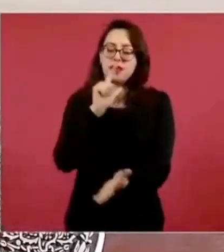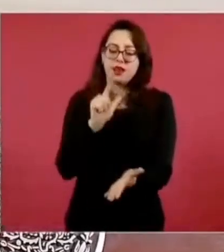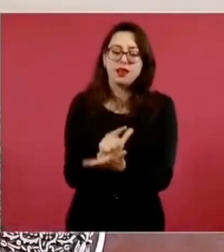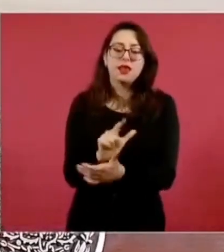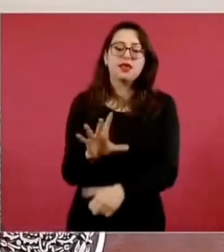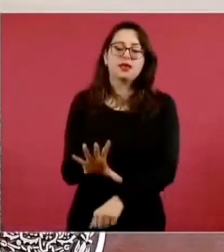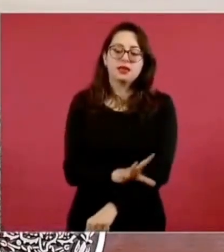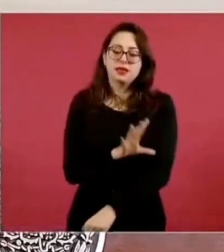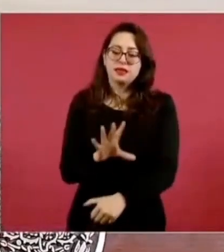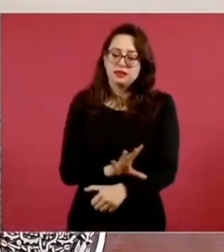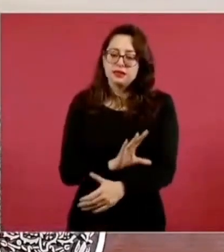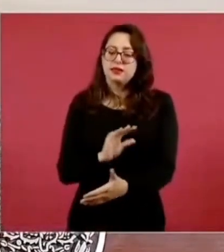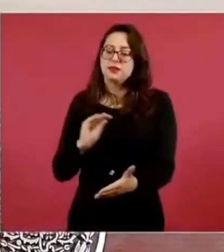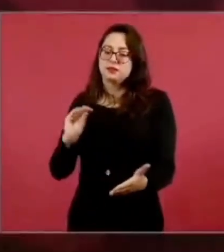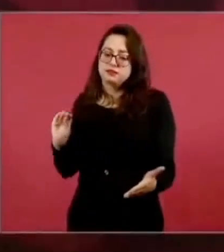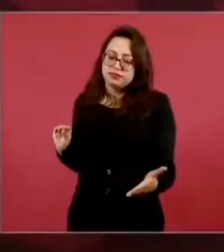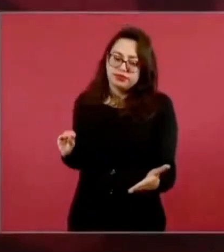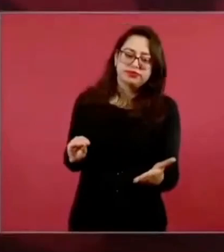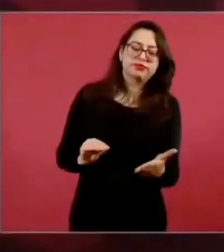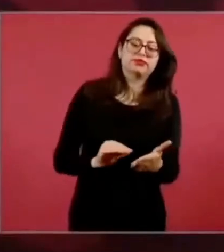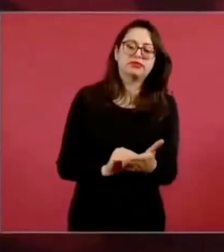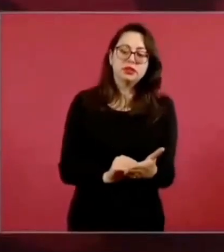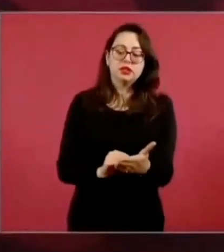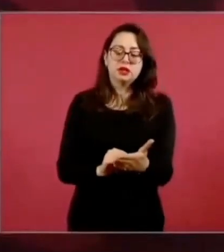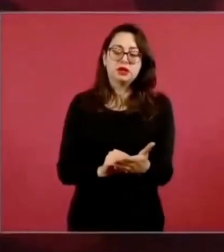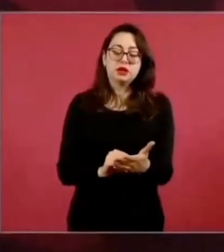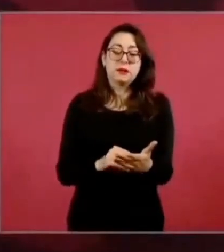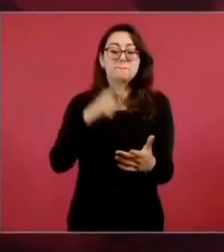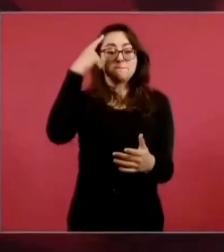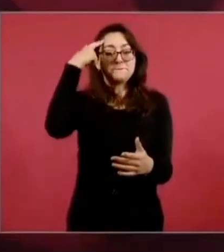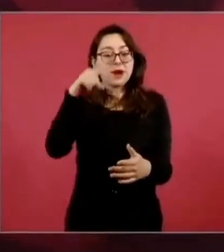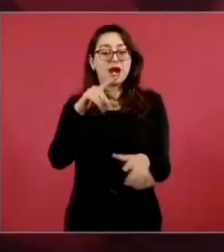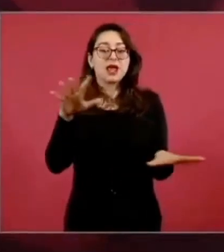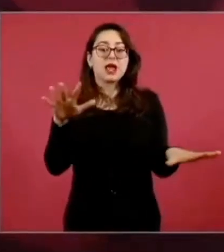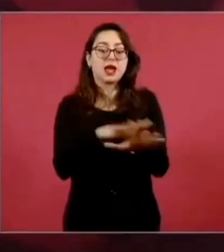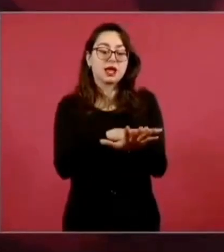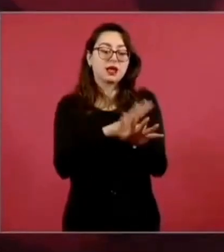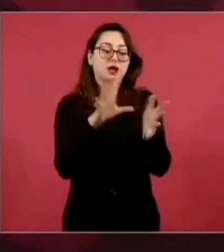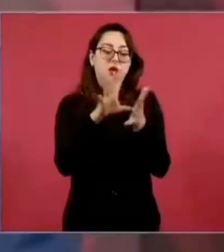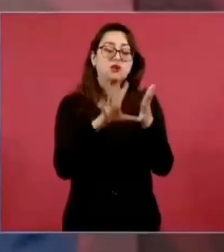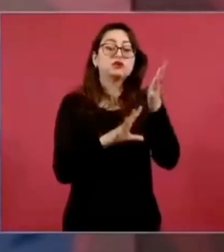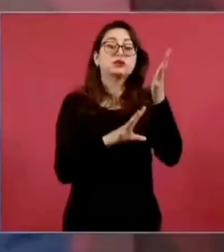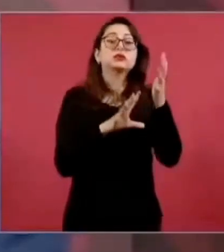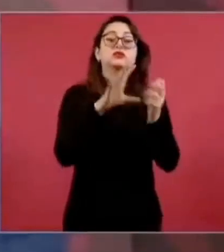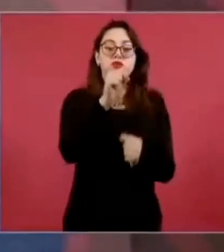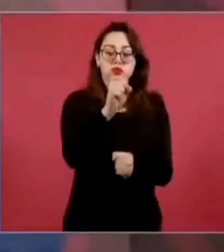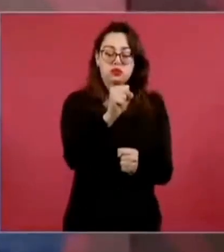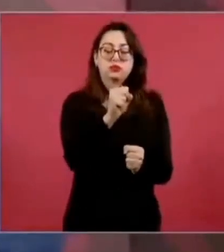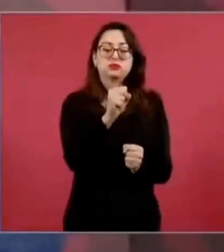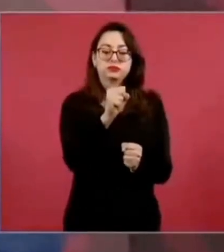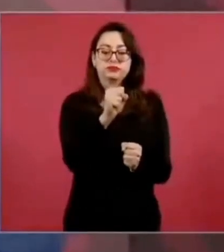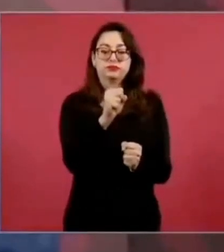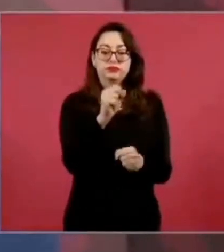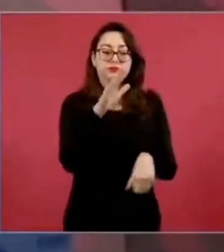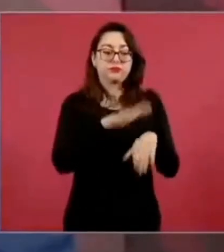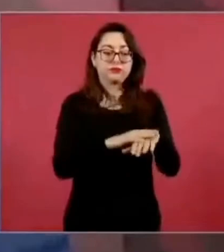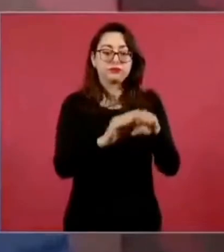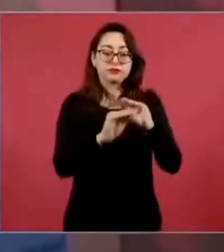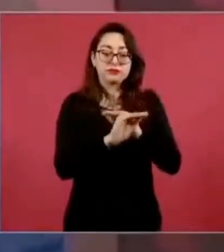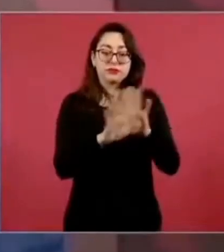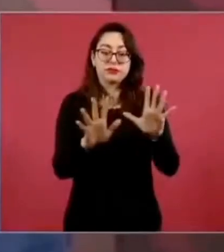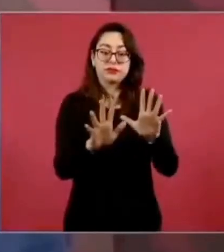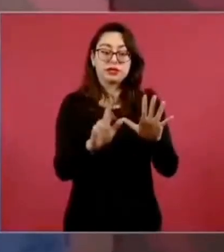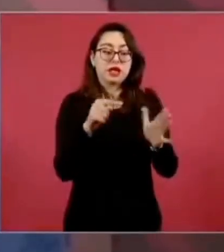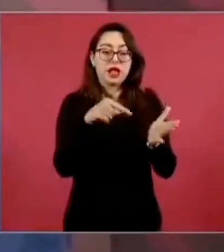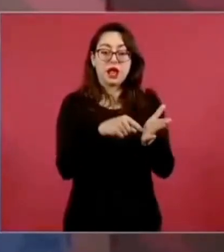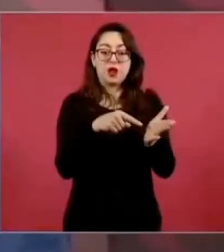a la Constitución para dejar la Constitución como estaba antes